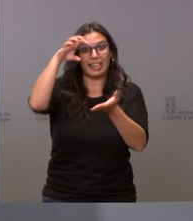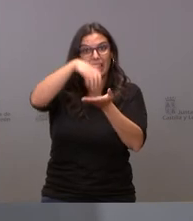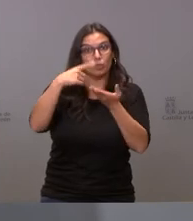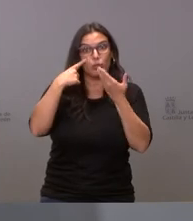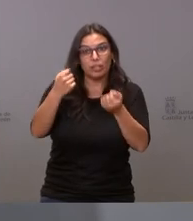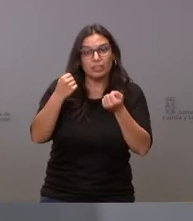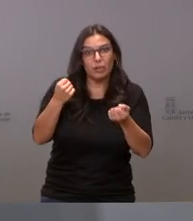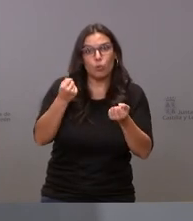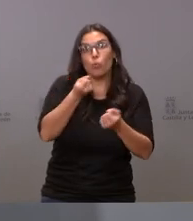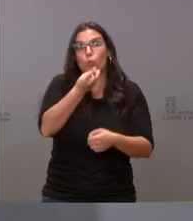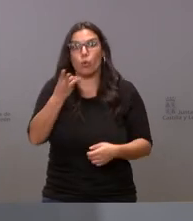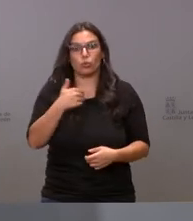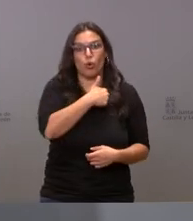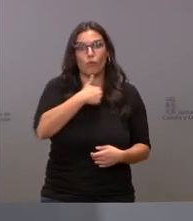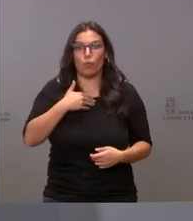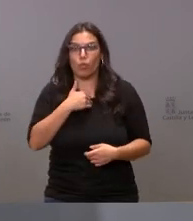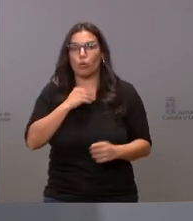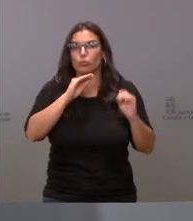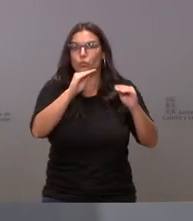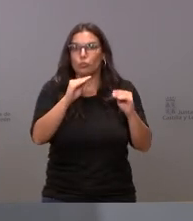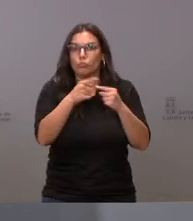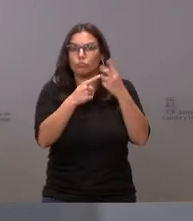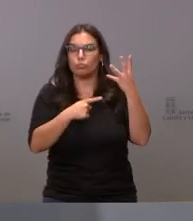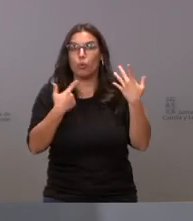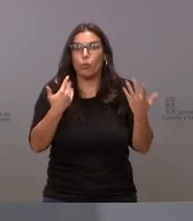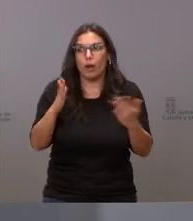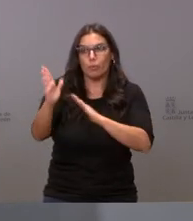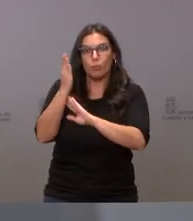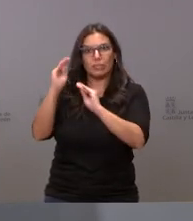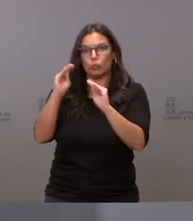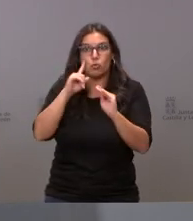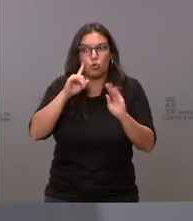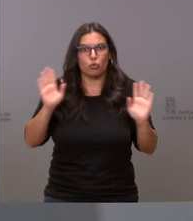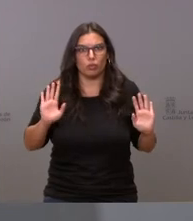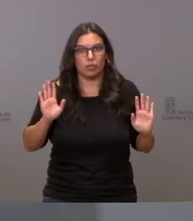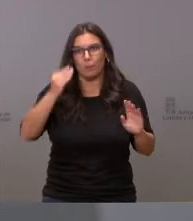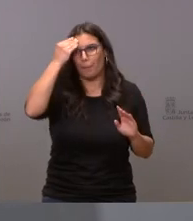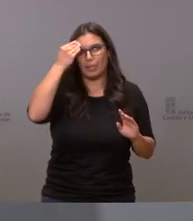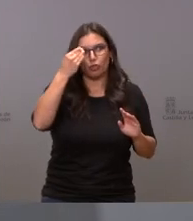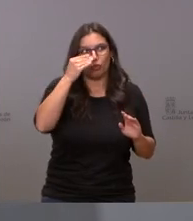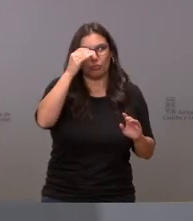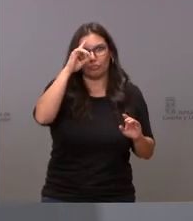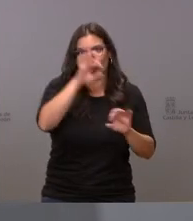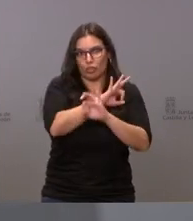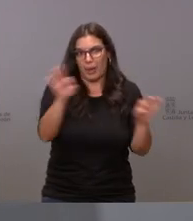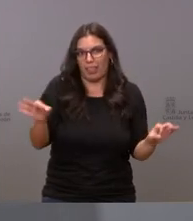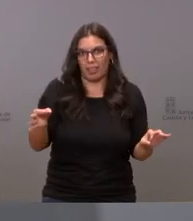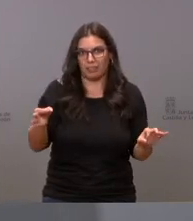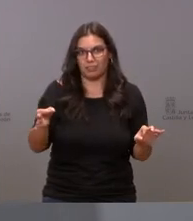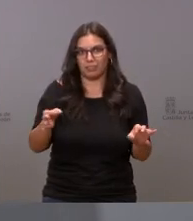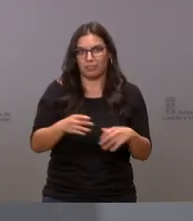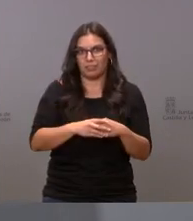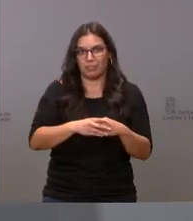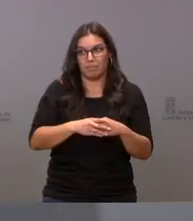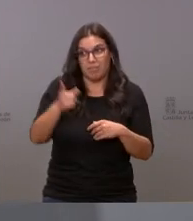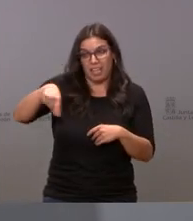y qué papel les tiene destinado las propuestas del Partido Socialista y yo creo que tampoco lo sabe nadie porque creo básicamente que